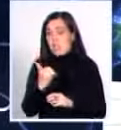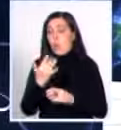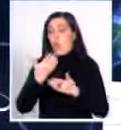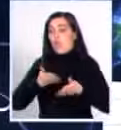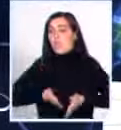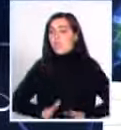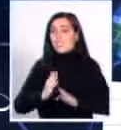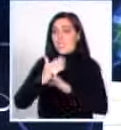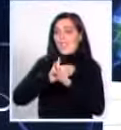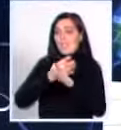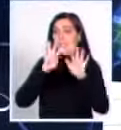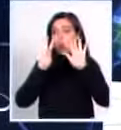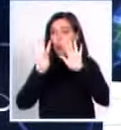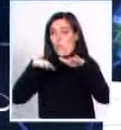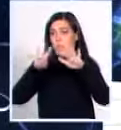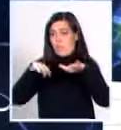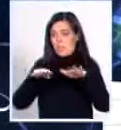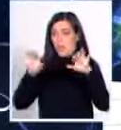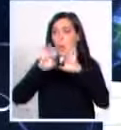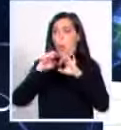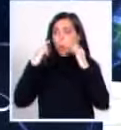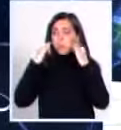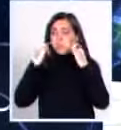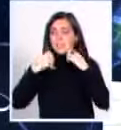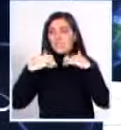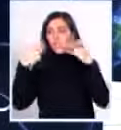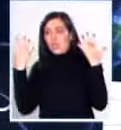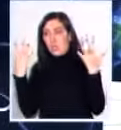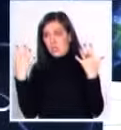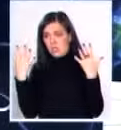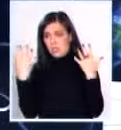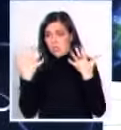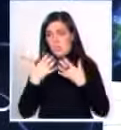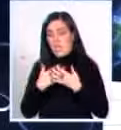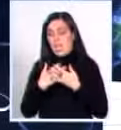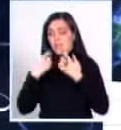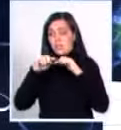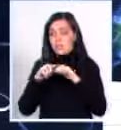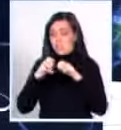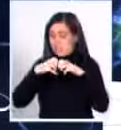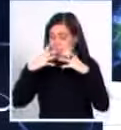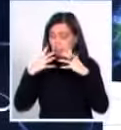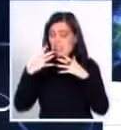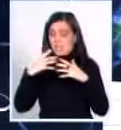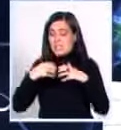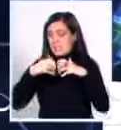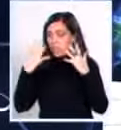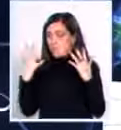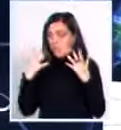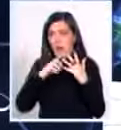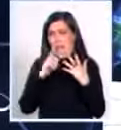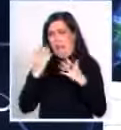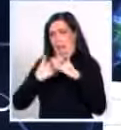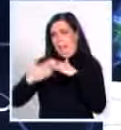o niños con infecciones con natales graves. Esos niños no